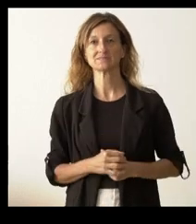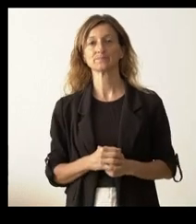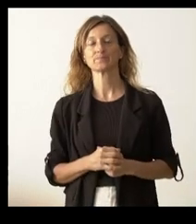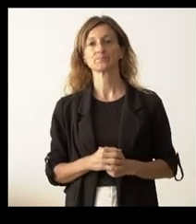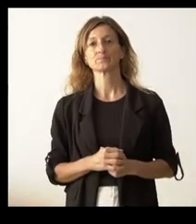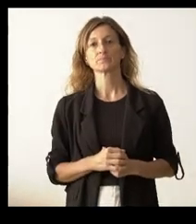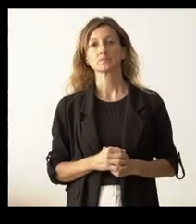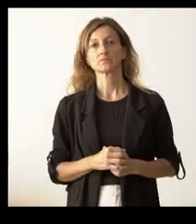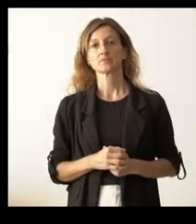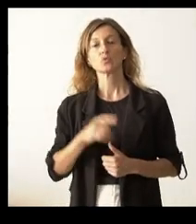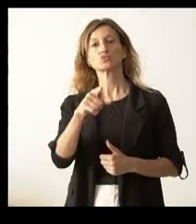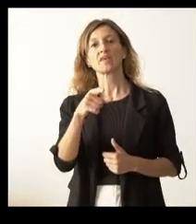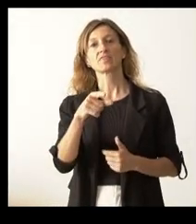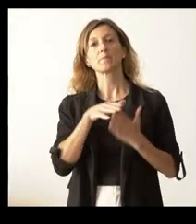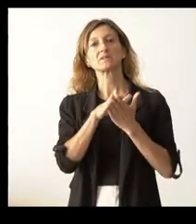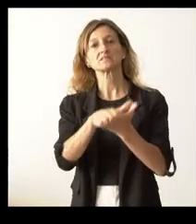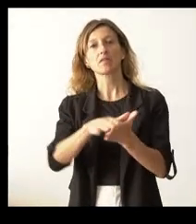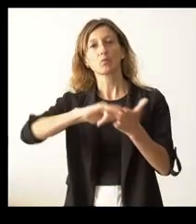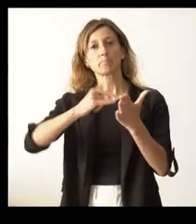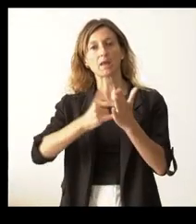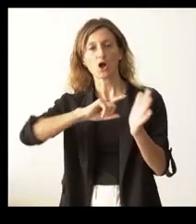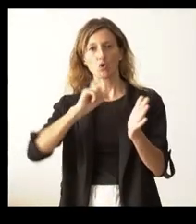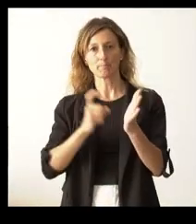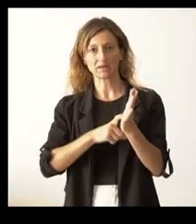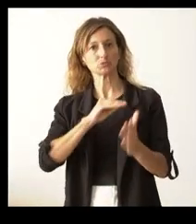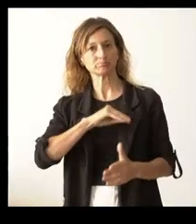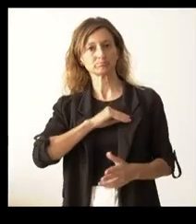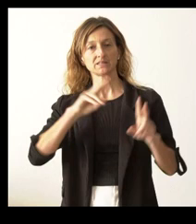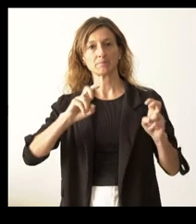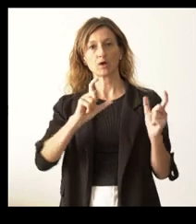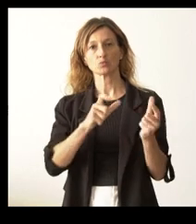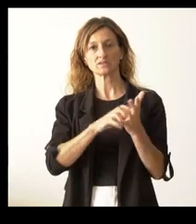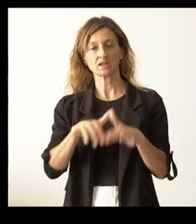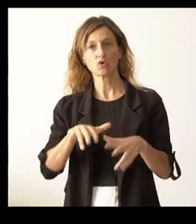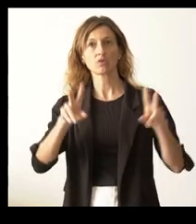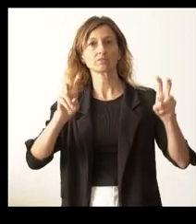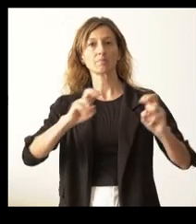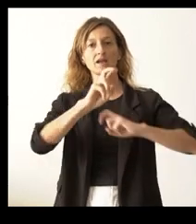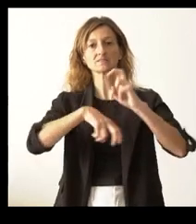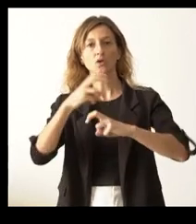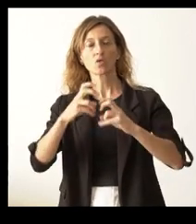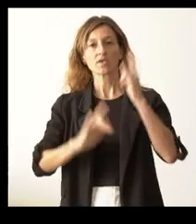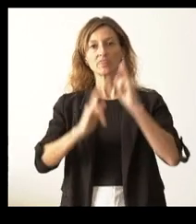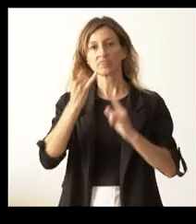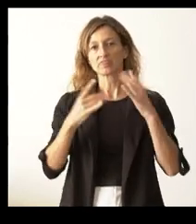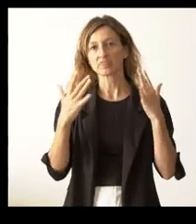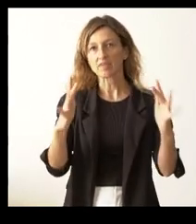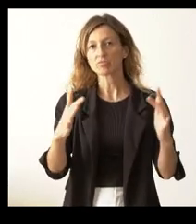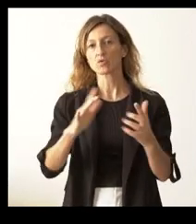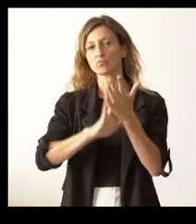Ha presentado un plan bastante completo la Junta de Restauración de los Incendios y demás, pero quería